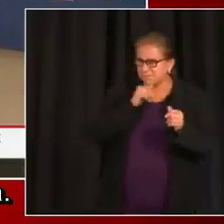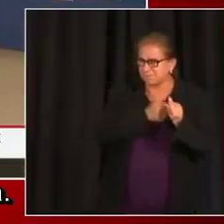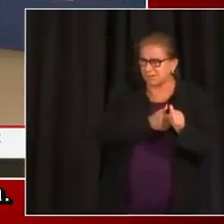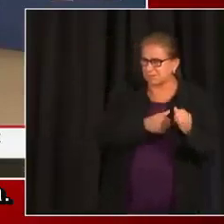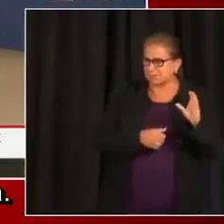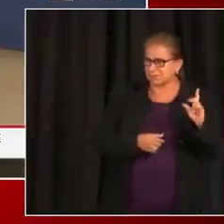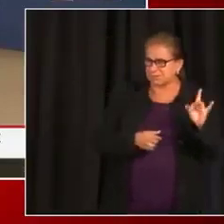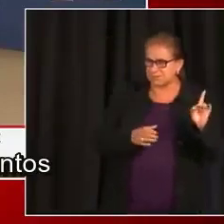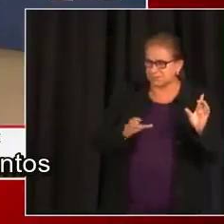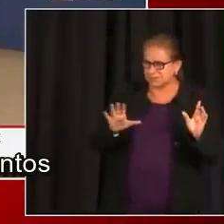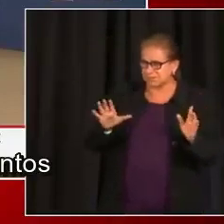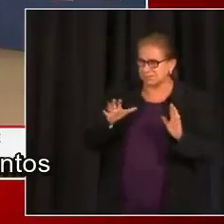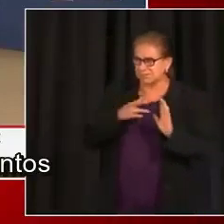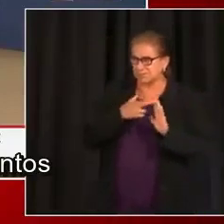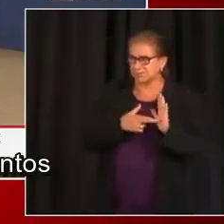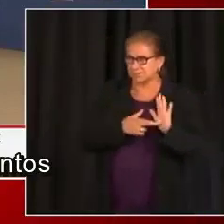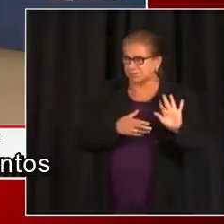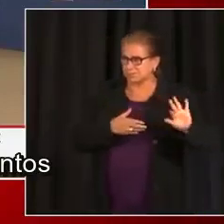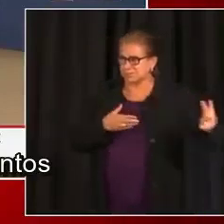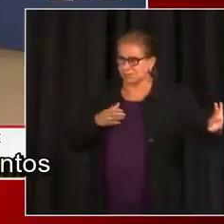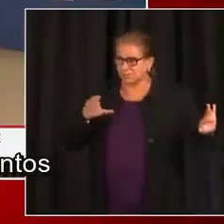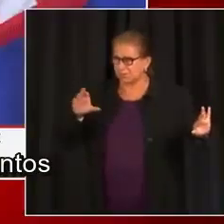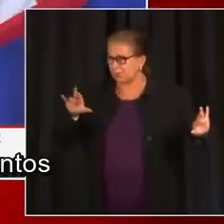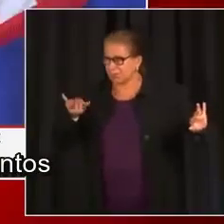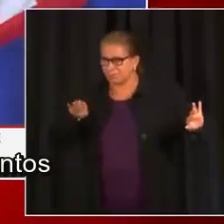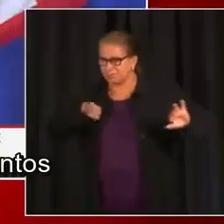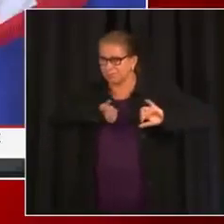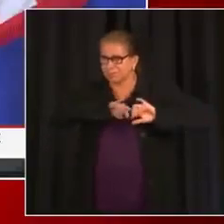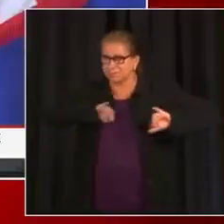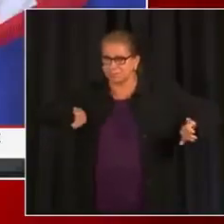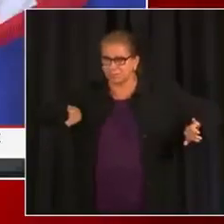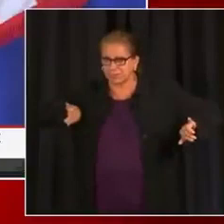tener ahí mismo. No están siguiendo los lineamientos de los CDC.